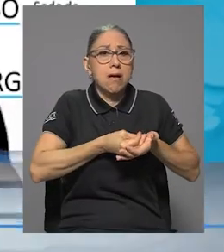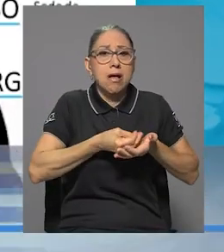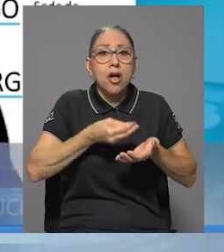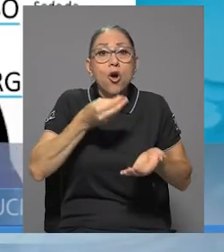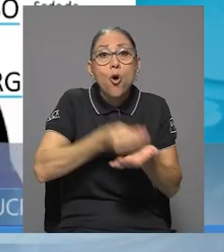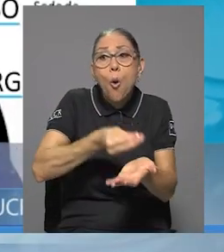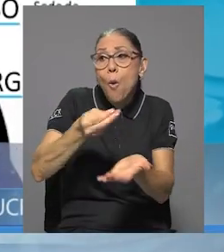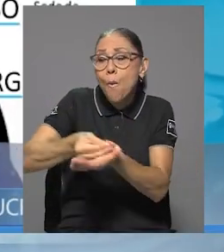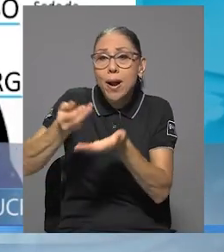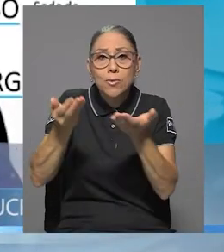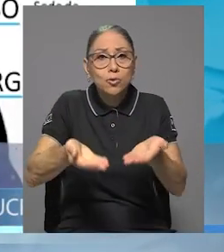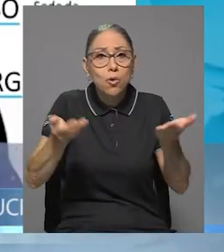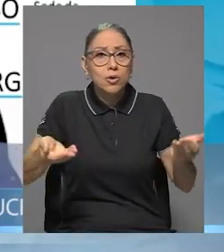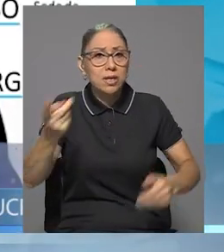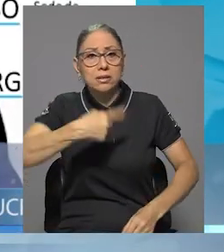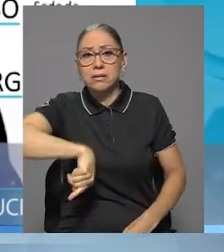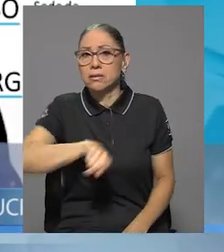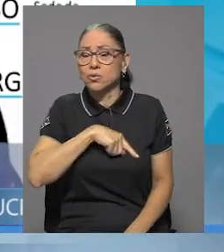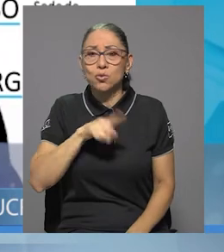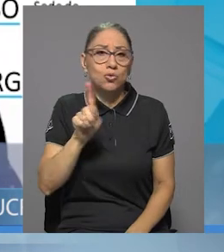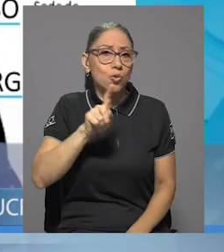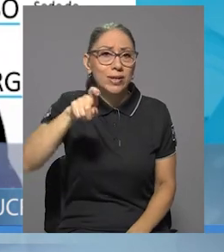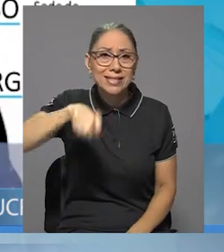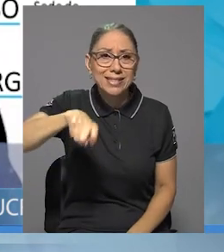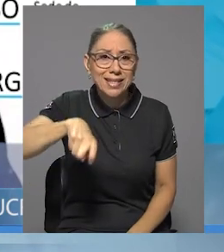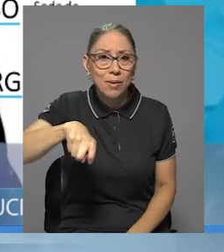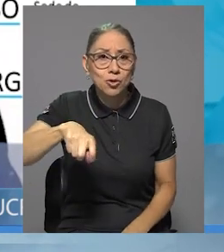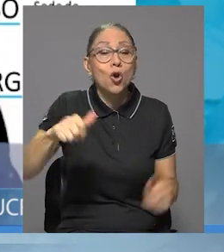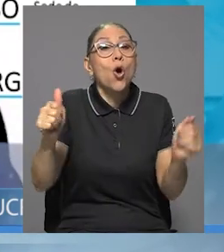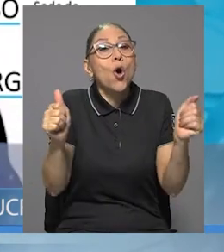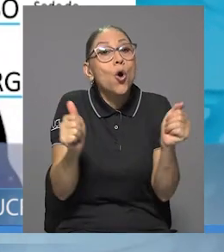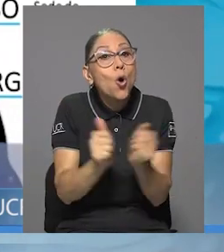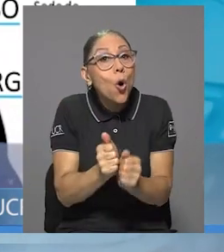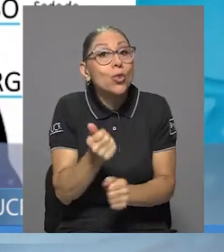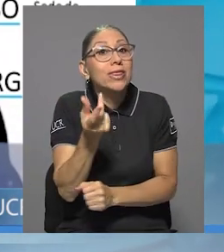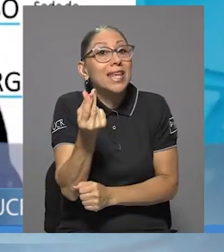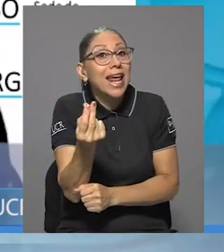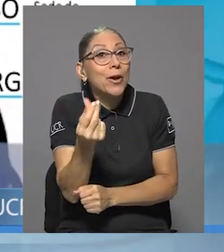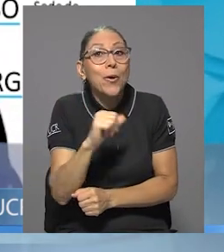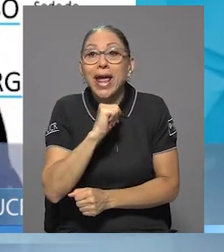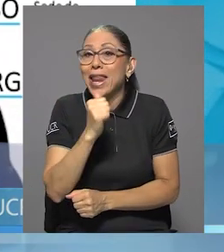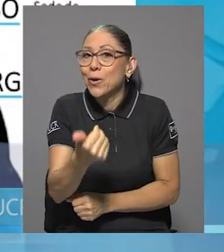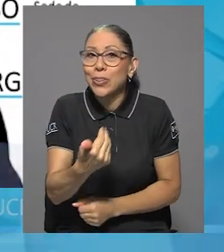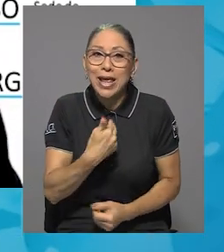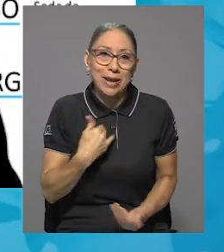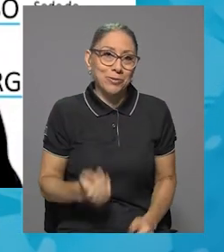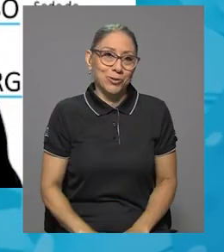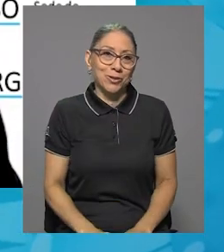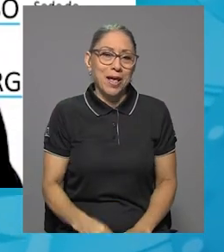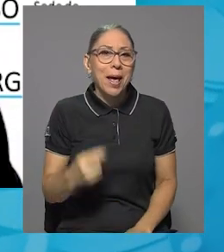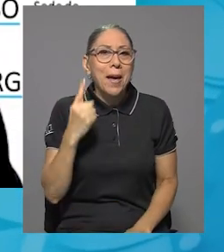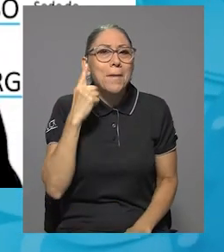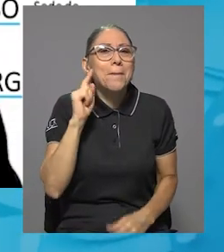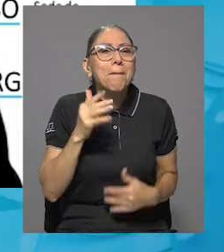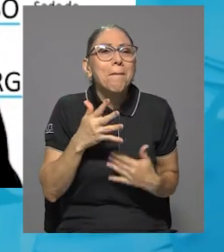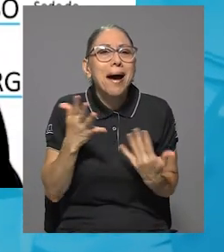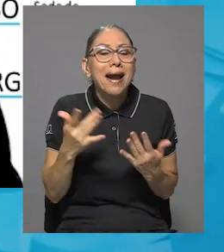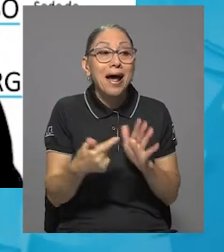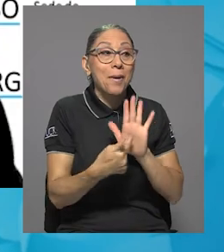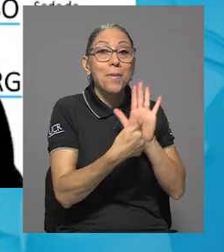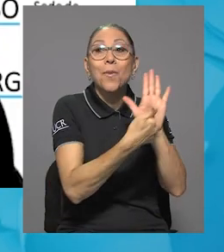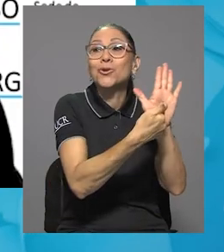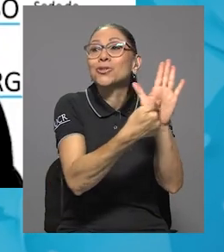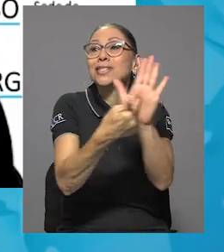que no necesitamos, con dinero que no tenemos, para mostrárselas a las personas